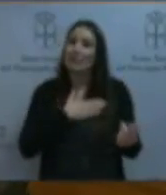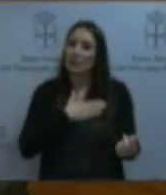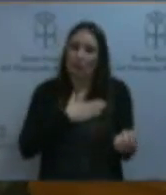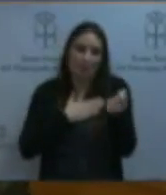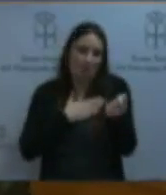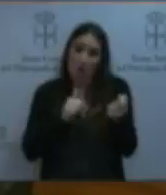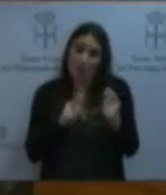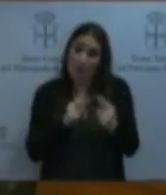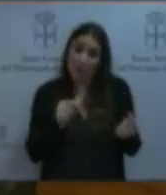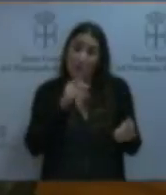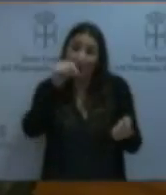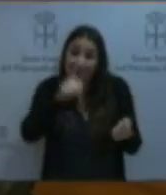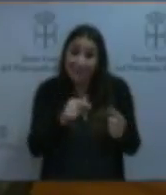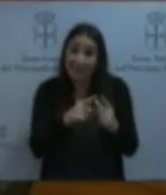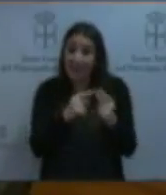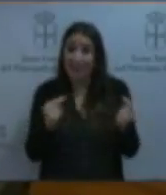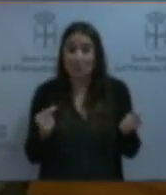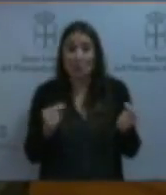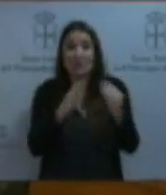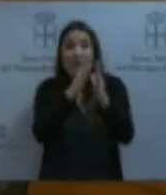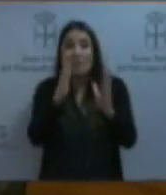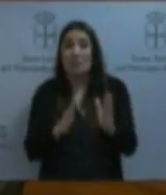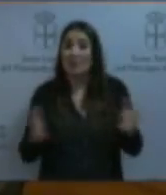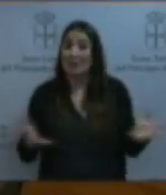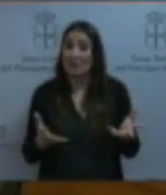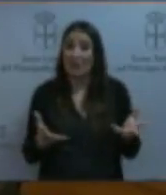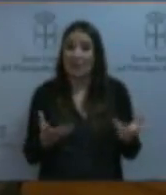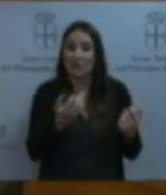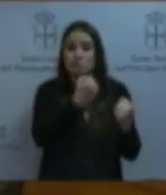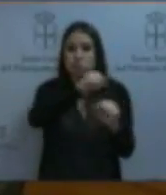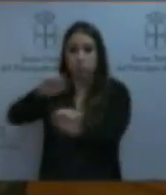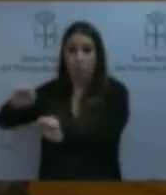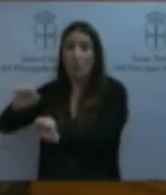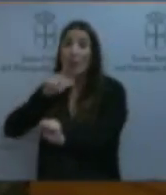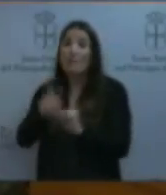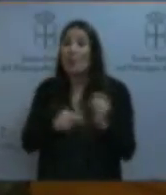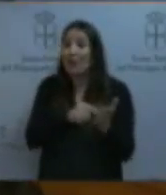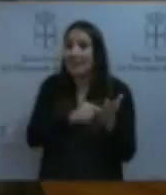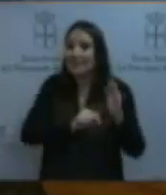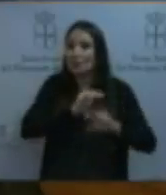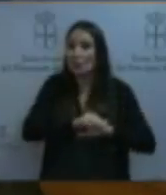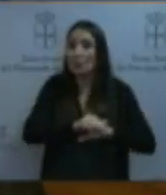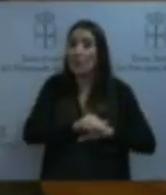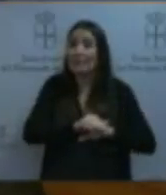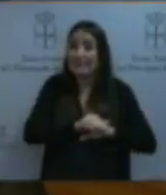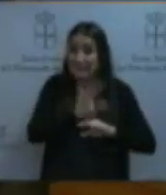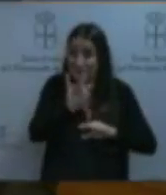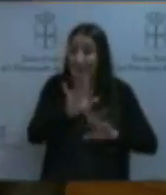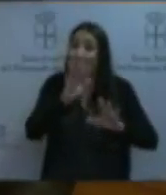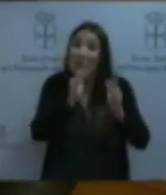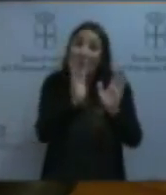porque en esta comunidad autónoma se deniegan viviendas de emergencia, no por no cumplir los requisitos, sino porque no hay viviendas disponibles.